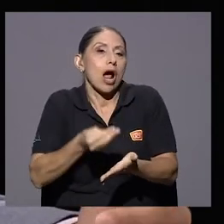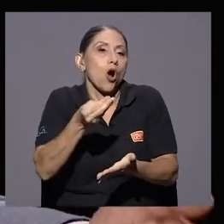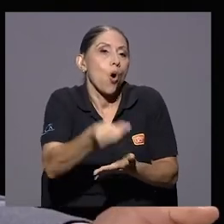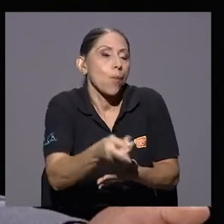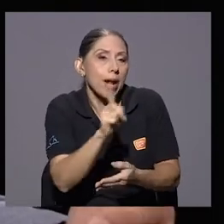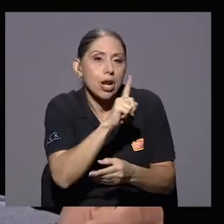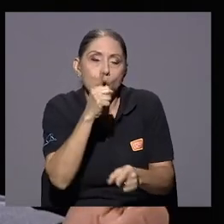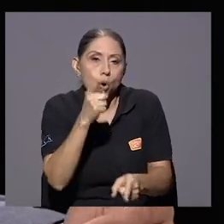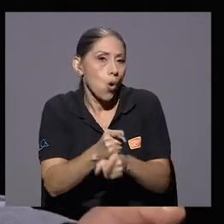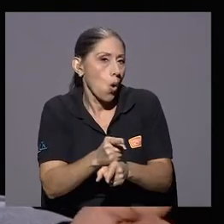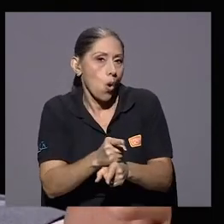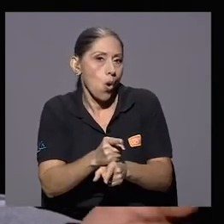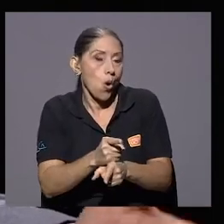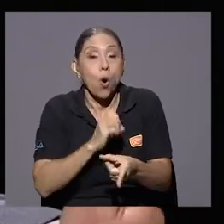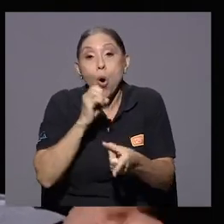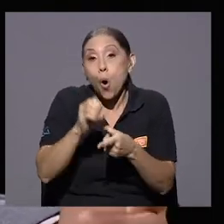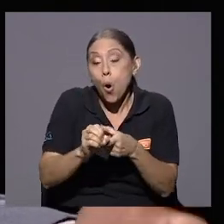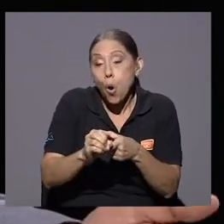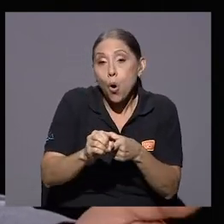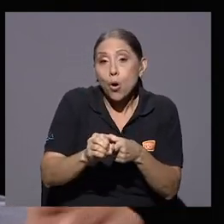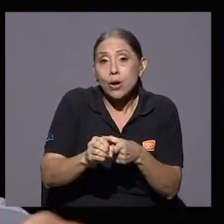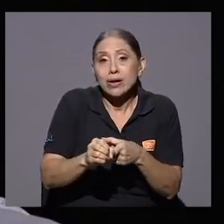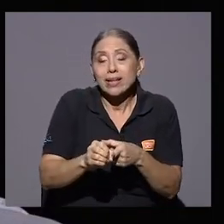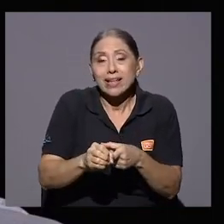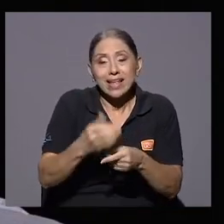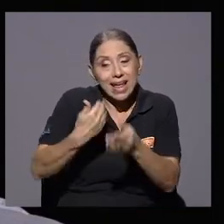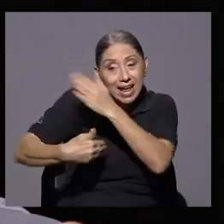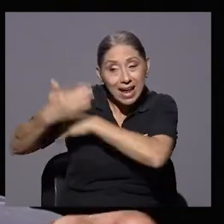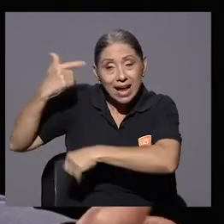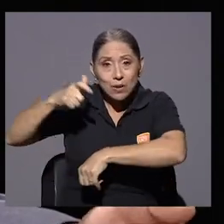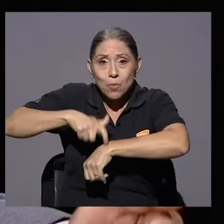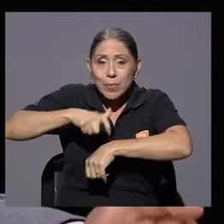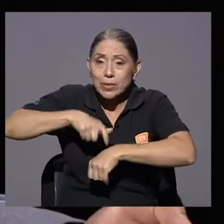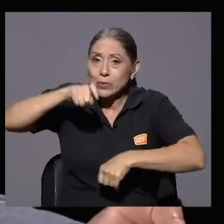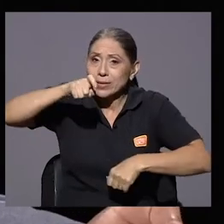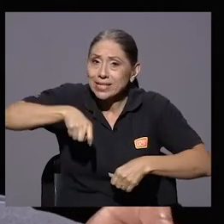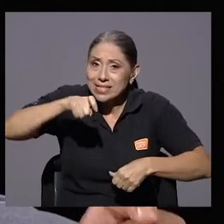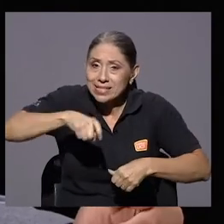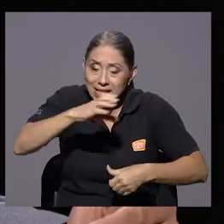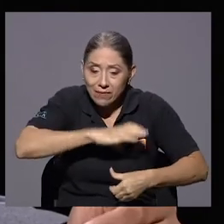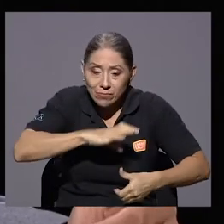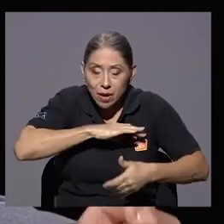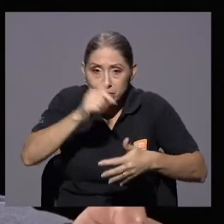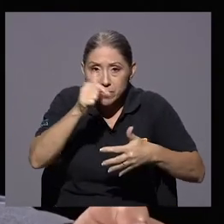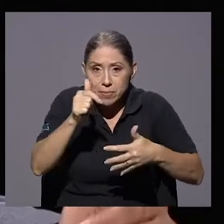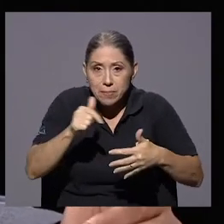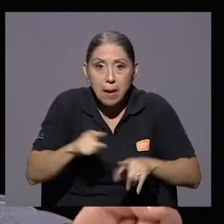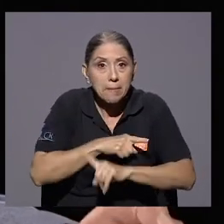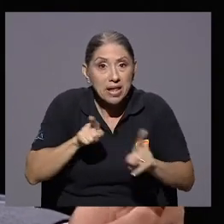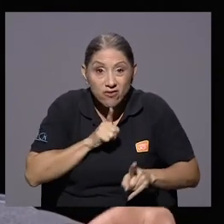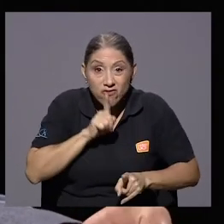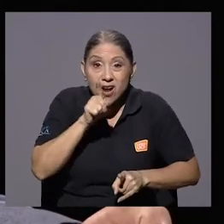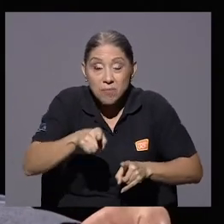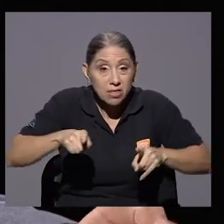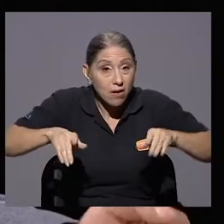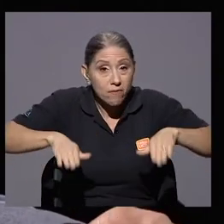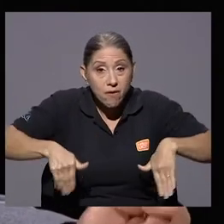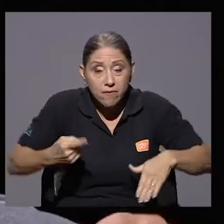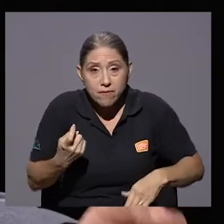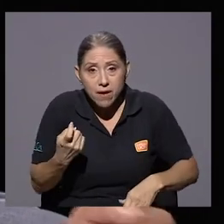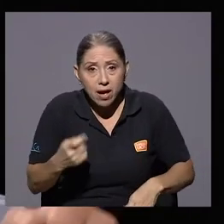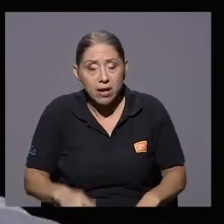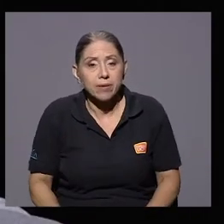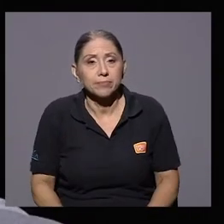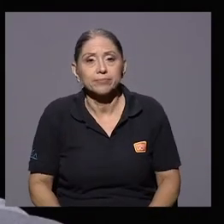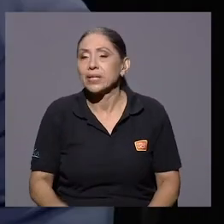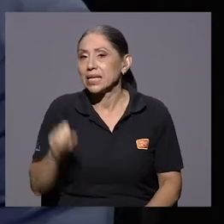prácticas en tono de una compra que fue indebida, o que no tenía todas las cualidades de lo que en ese momento estaba necesitando el